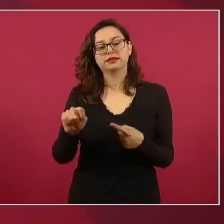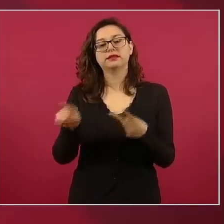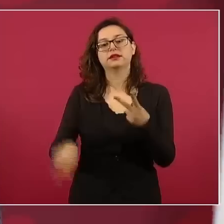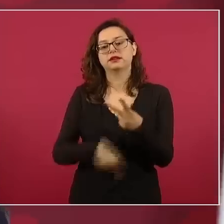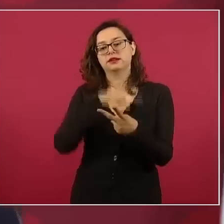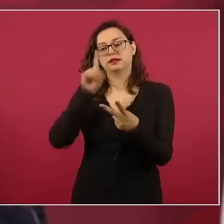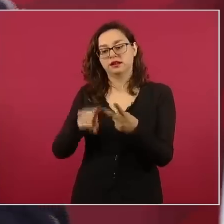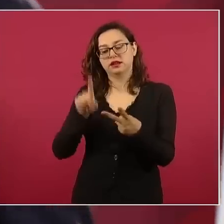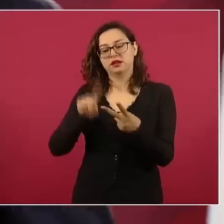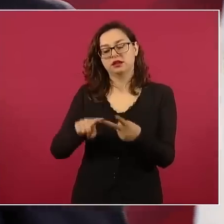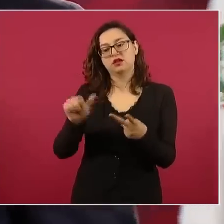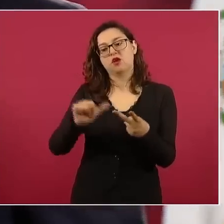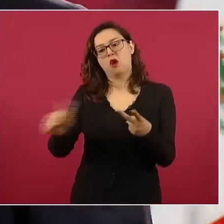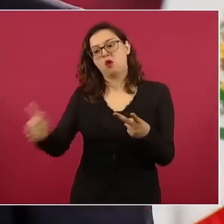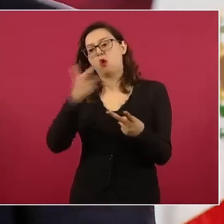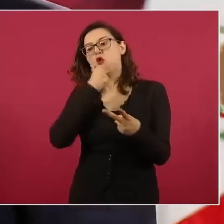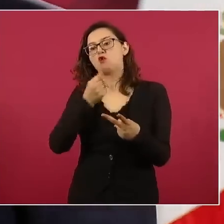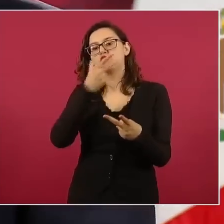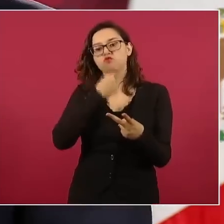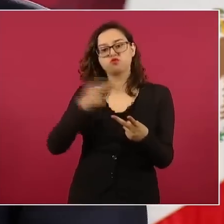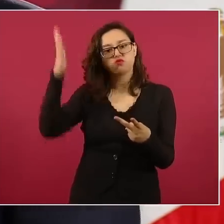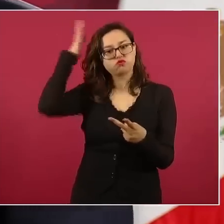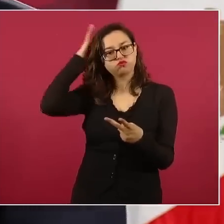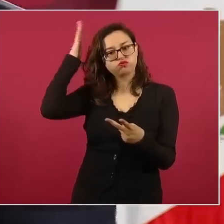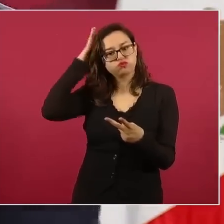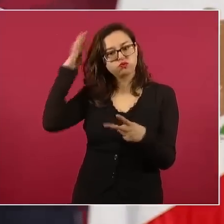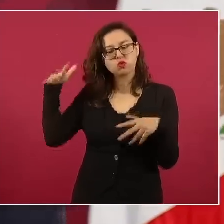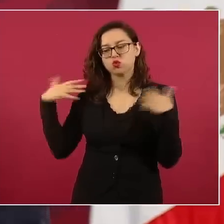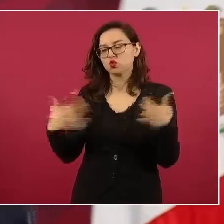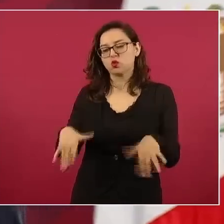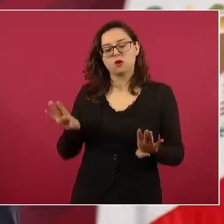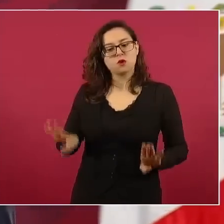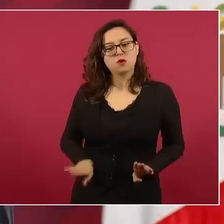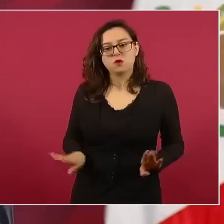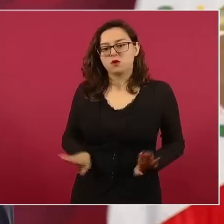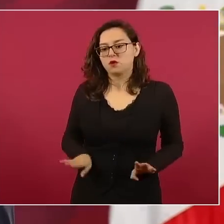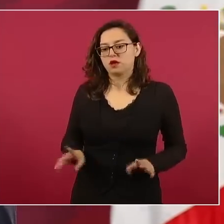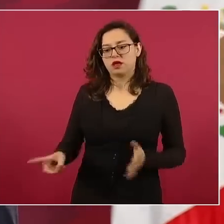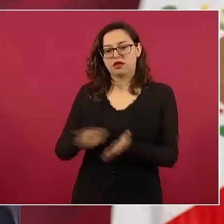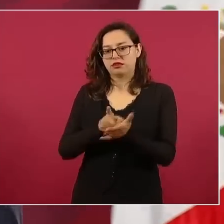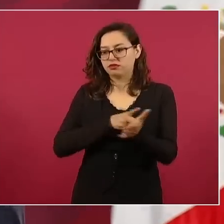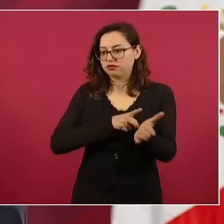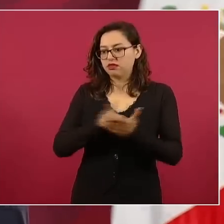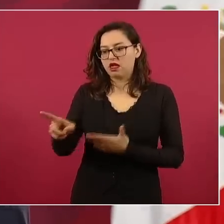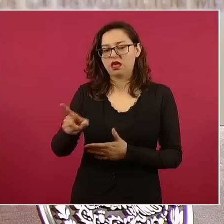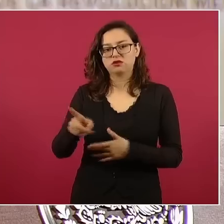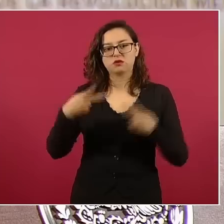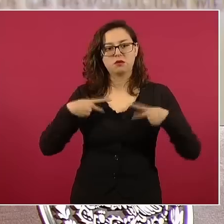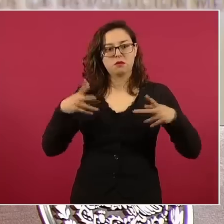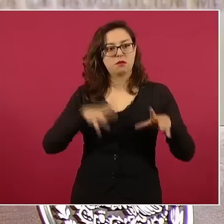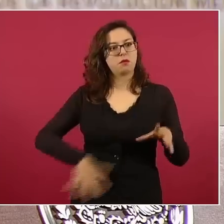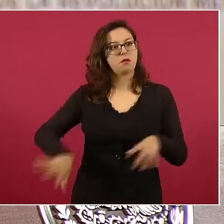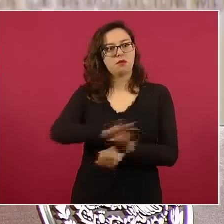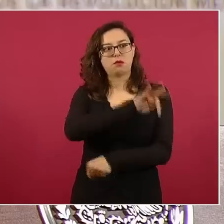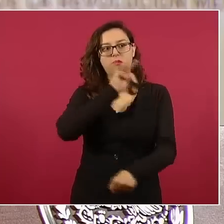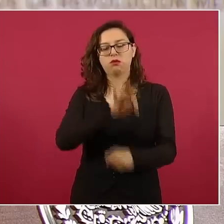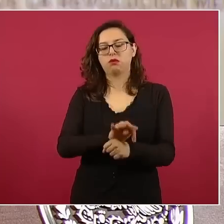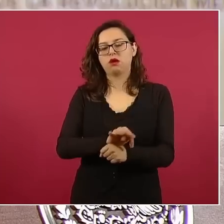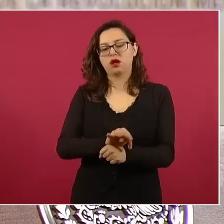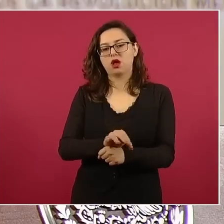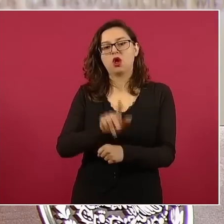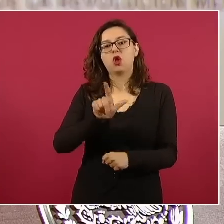social, destacadísimo, defensor de los derechos civiles, Martin Luther King